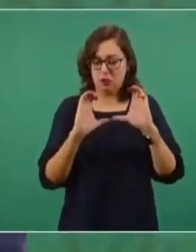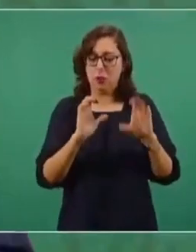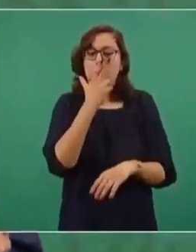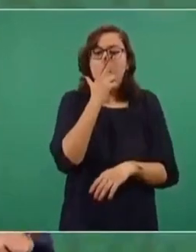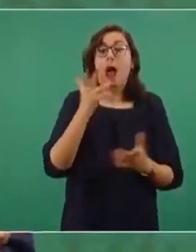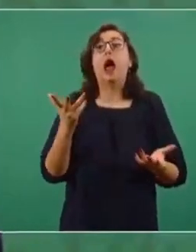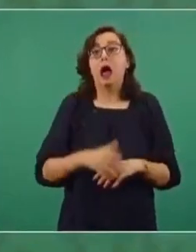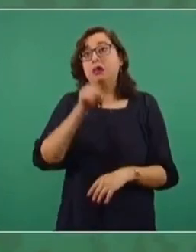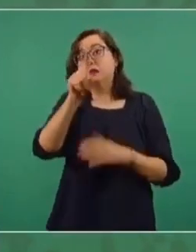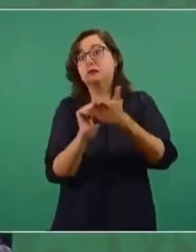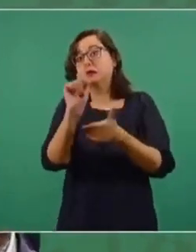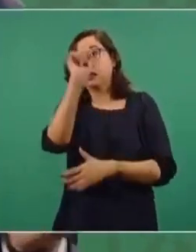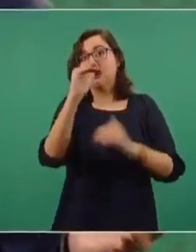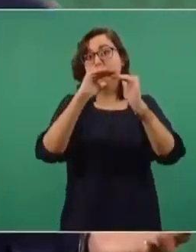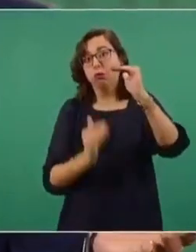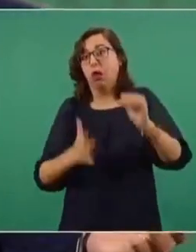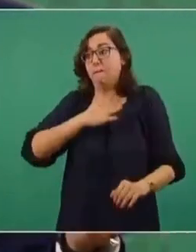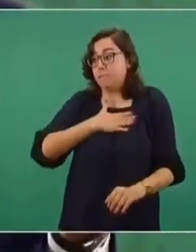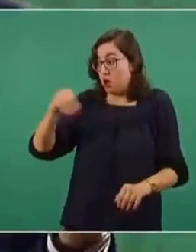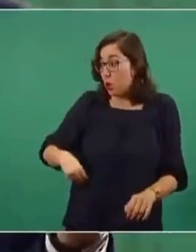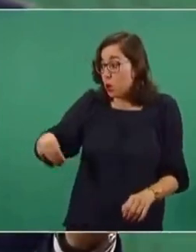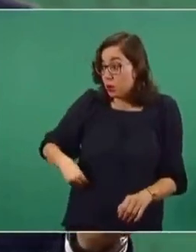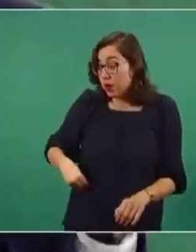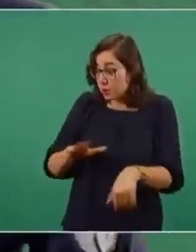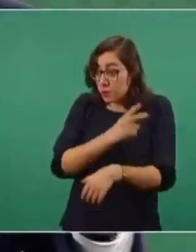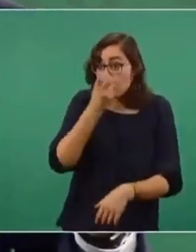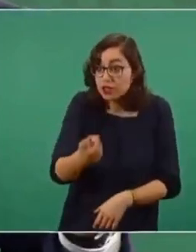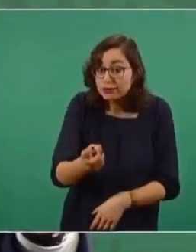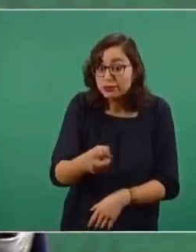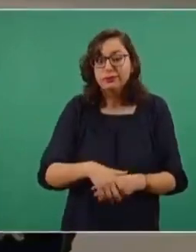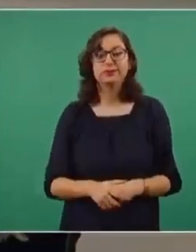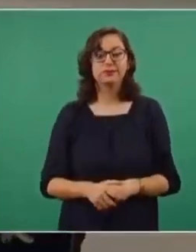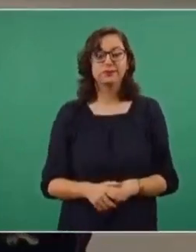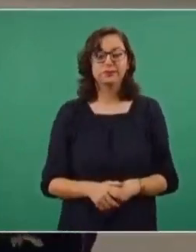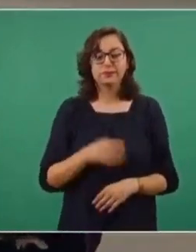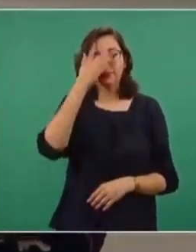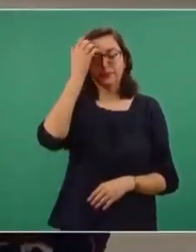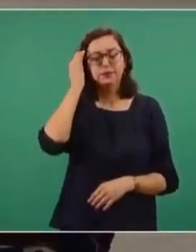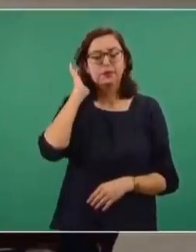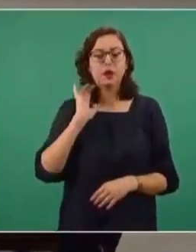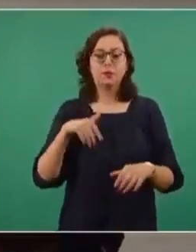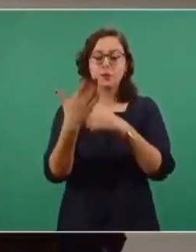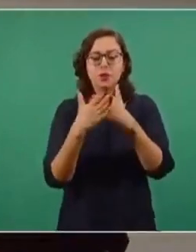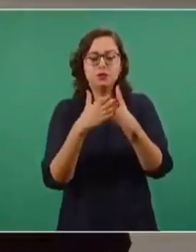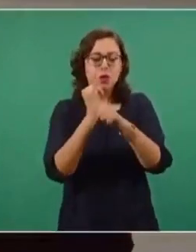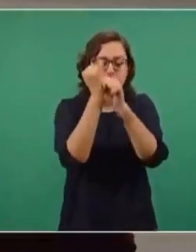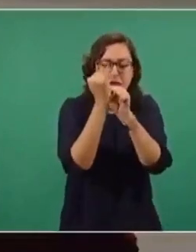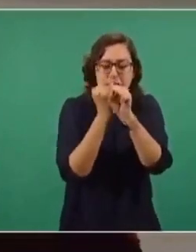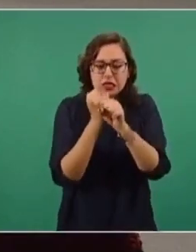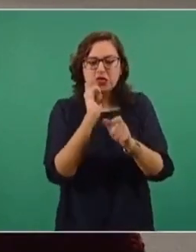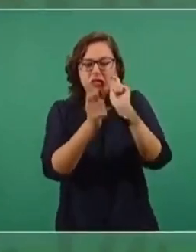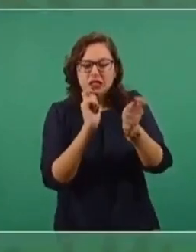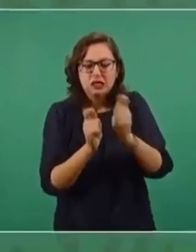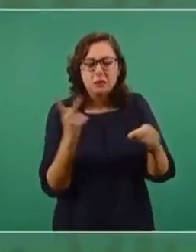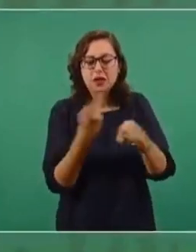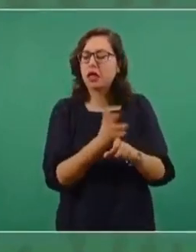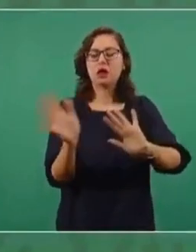Entonces, no es lo que se va a saber en la investigación, en el dictamen,